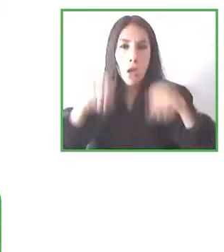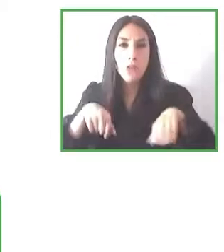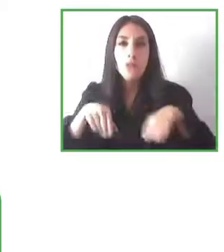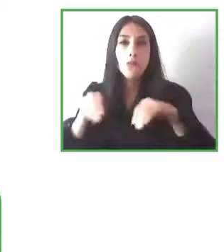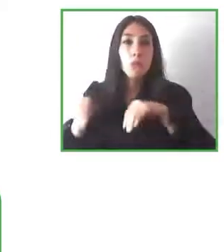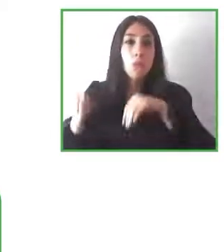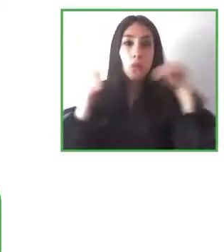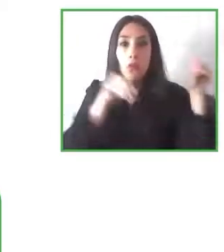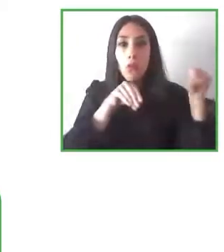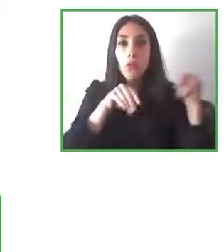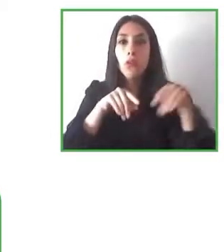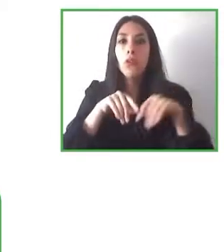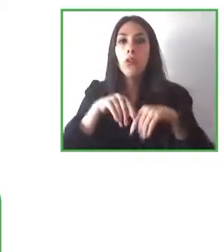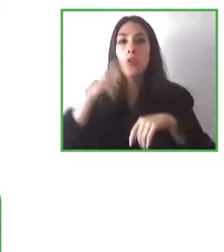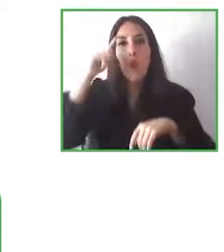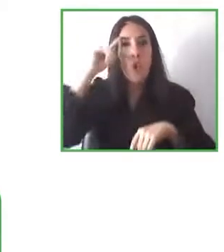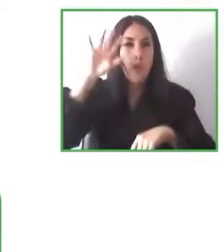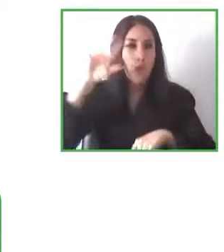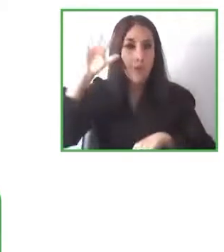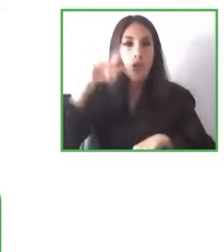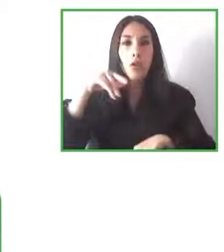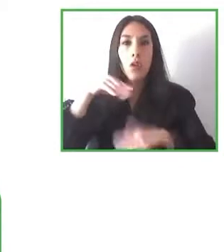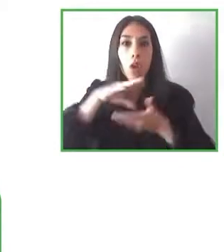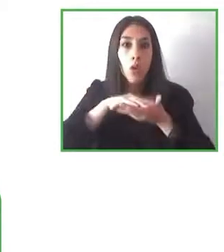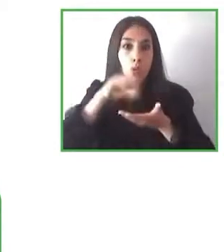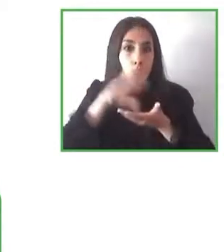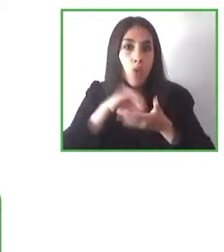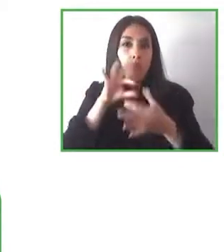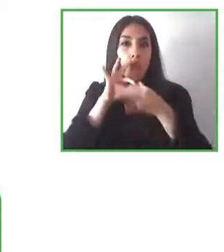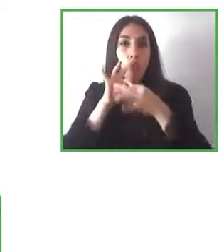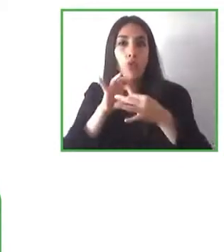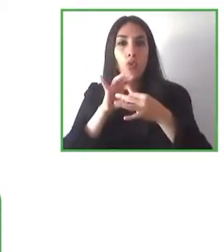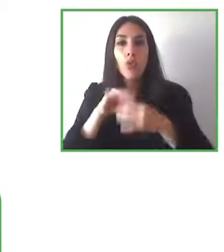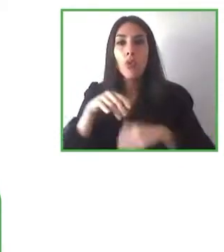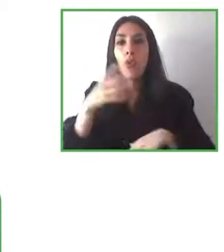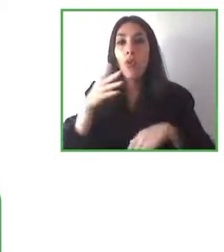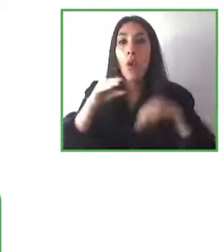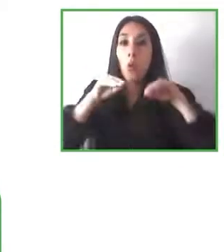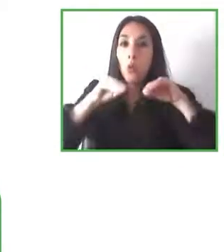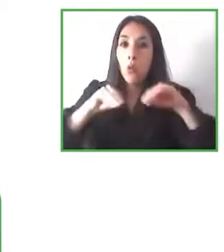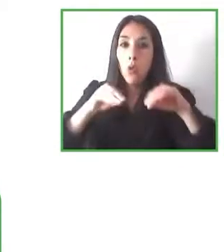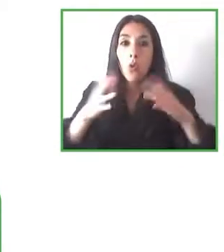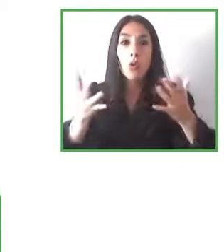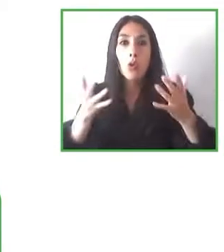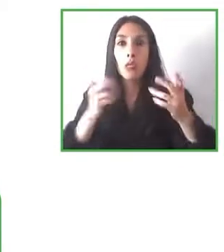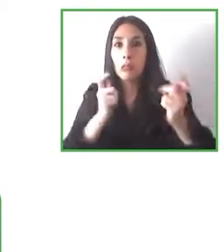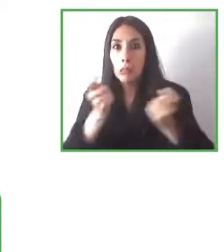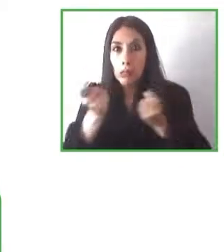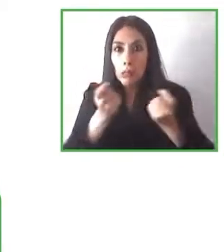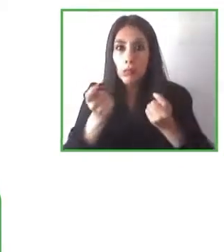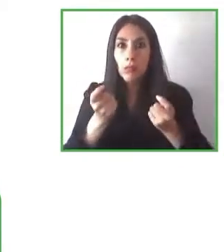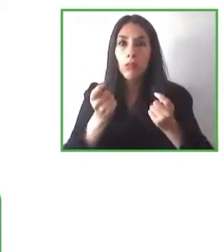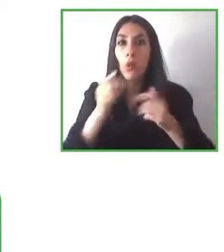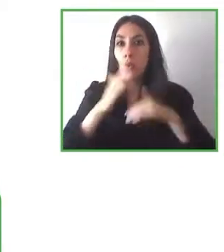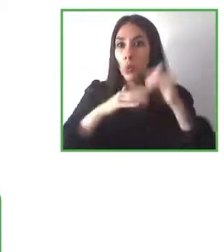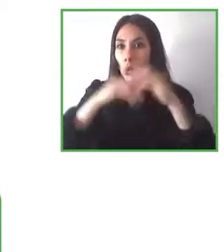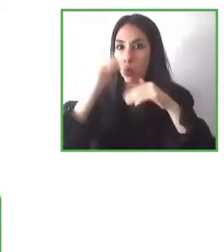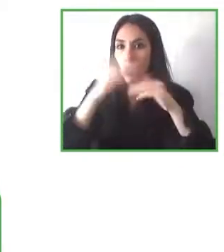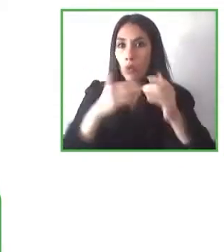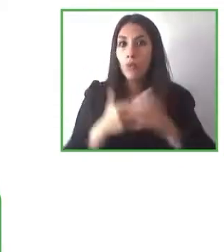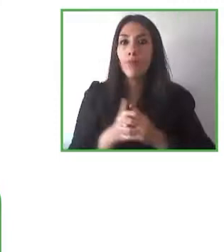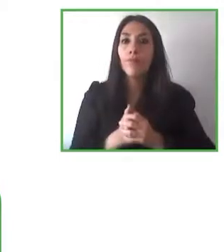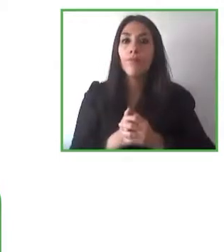tienen que ver por ejemplo con educación financiera, cultura cívica, etcétera, pero para adultos con síndrome de Down, no niños sino